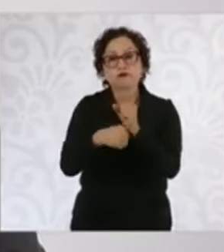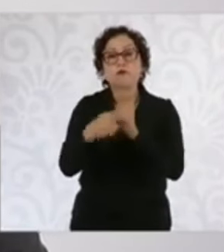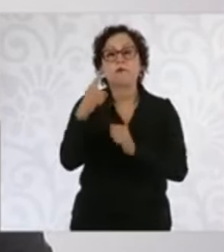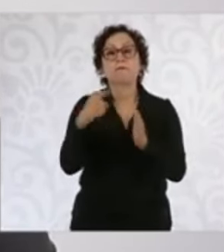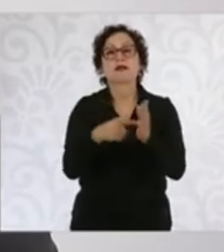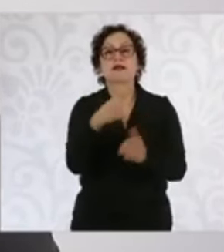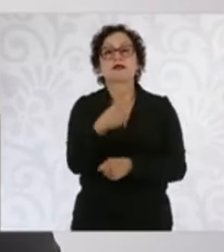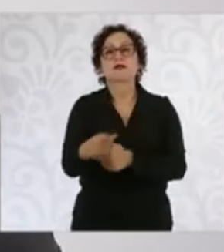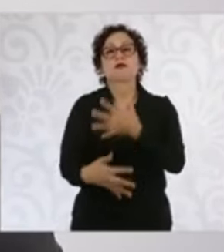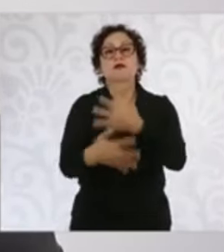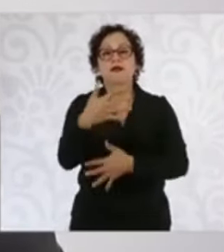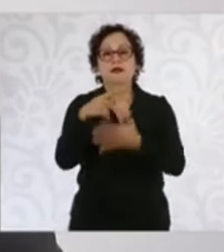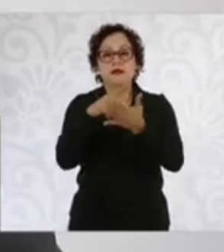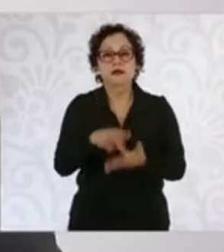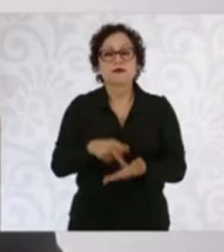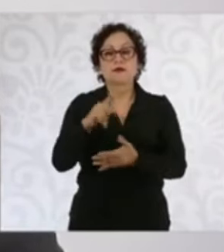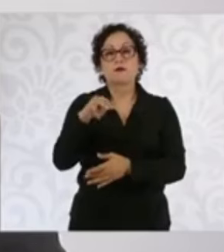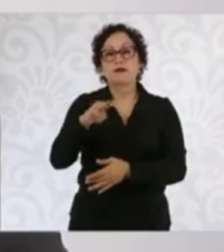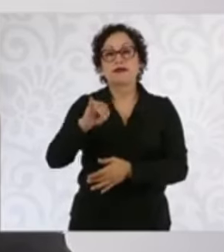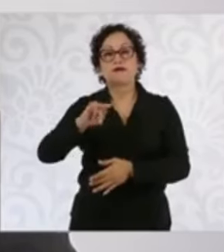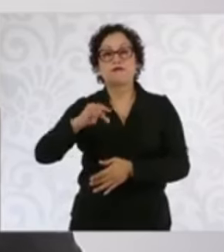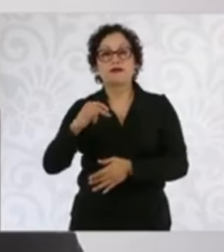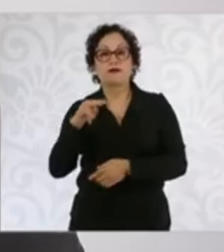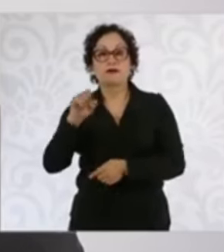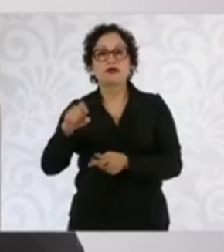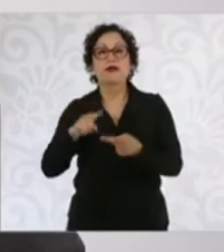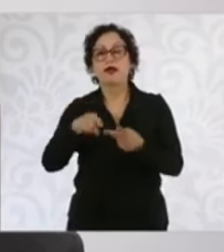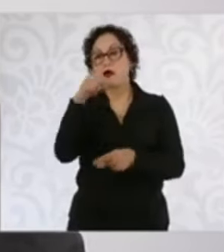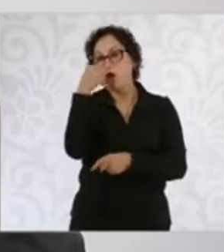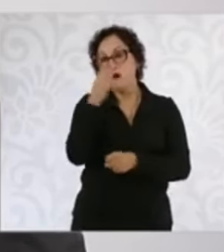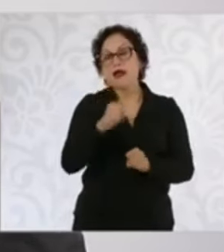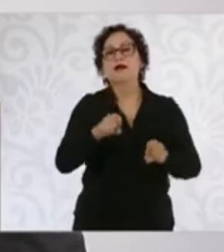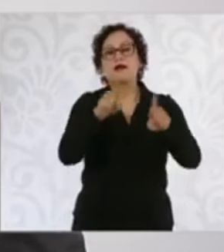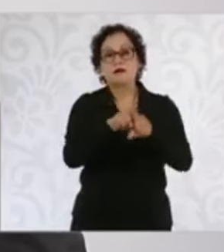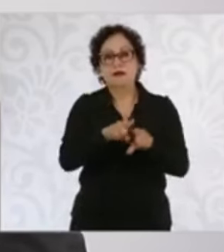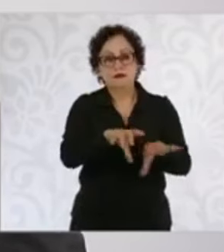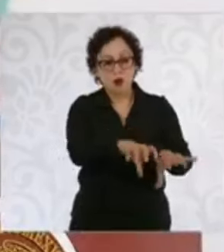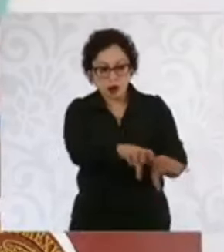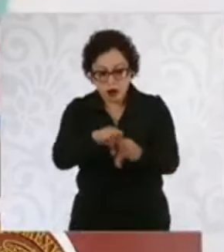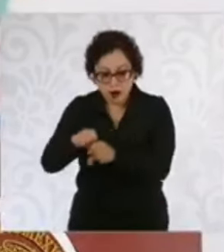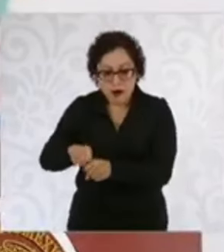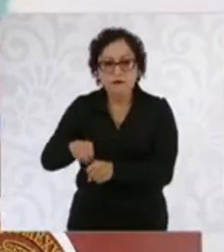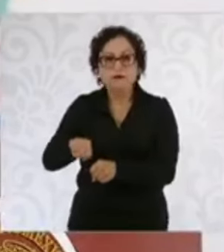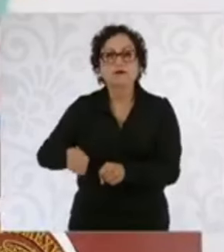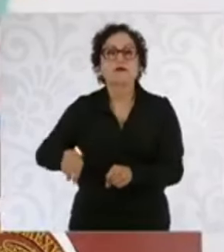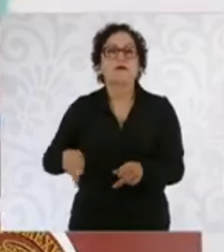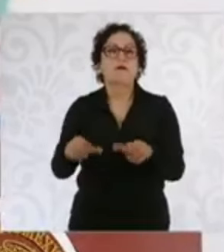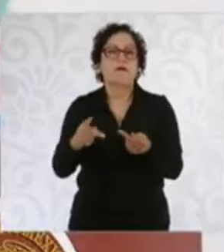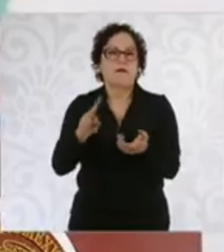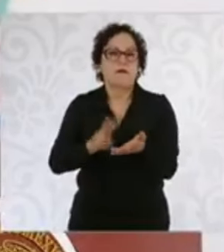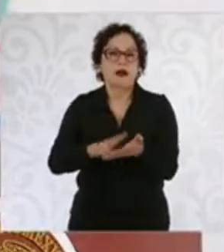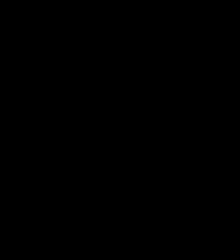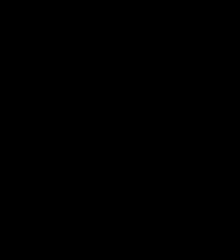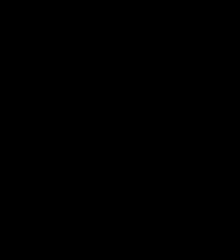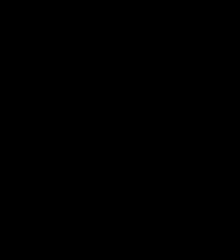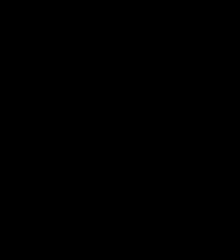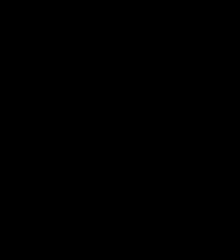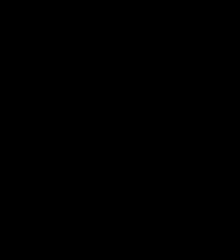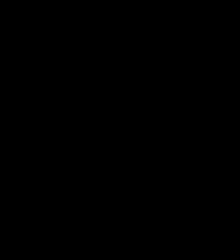metanfetamina y 303 kilos de cocaína. Lo asegurado tiene un valor estimado de 405 millones de pesos.